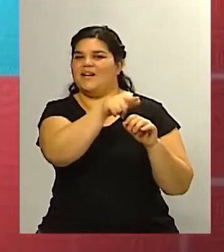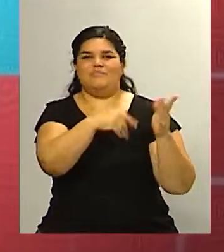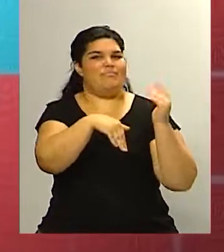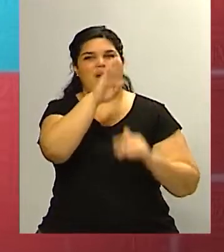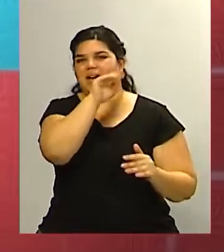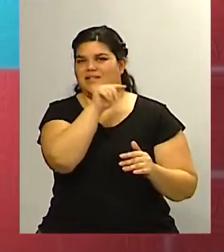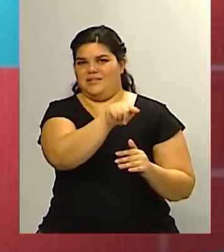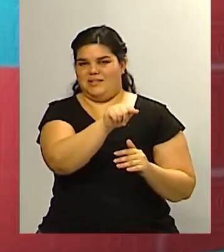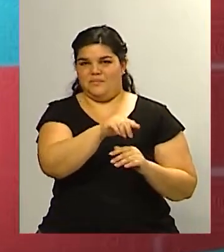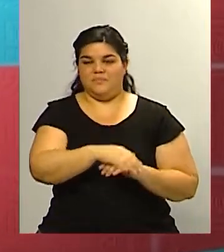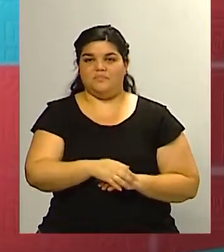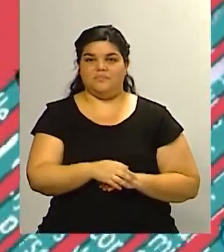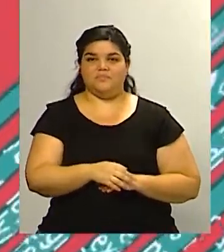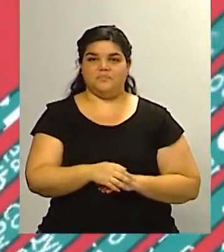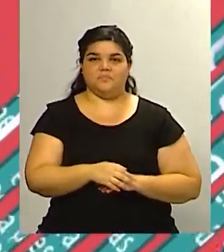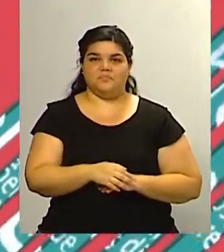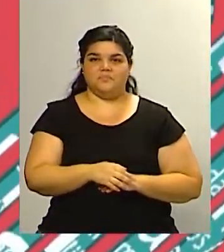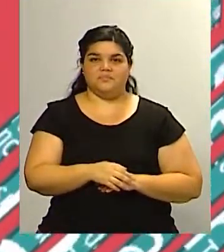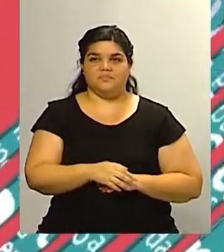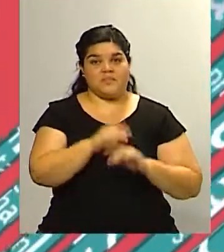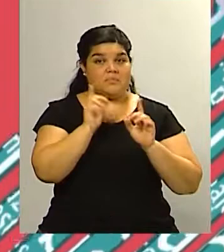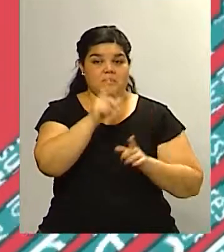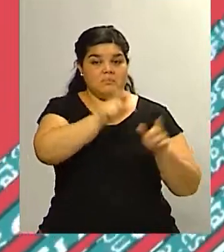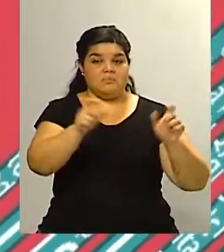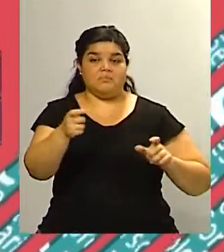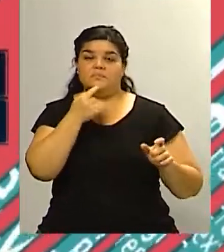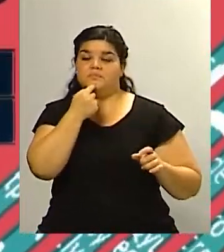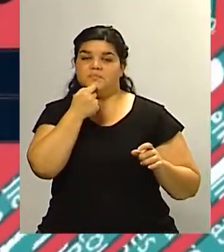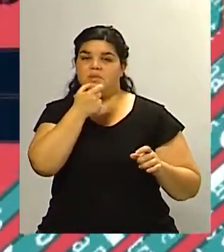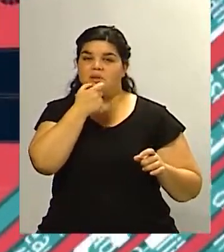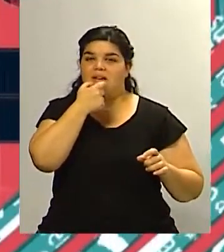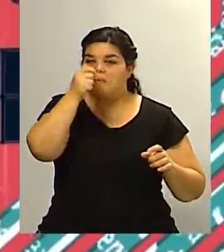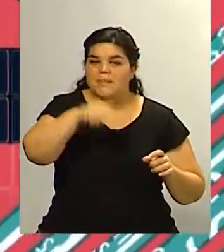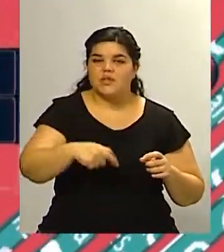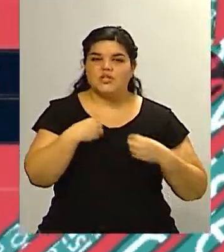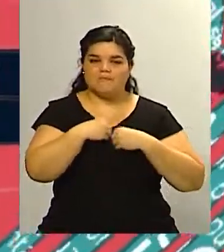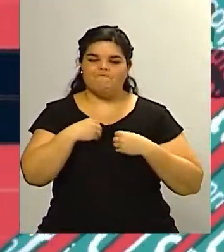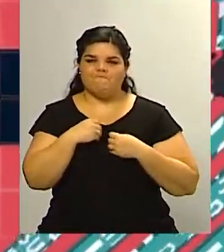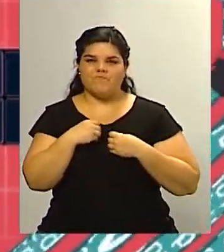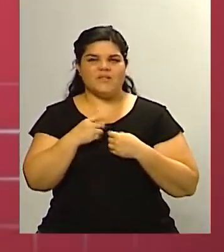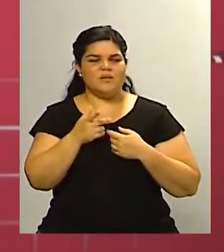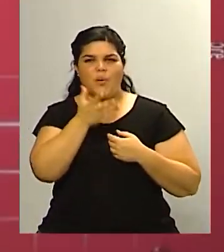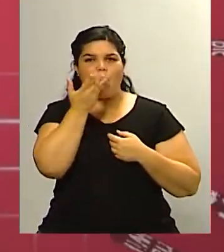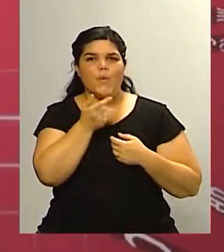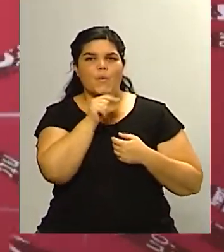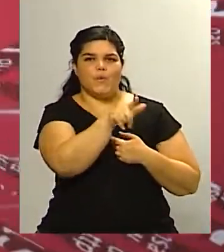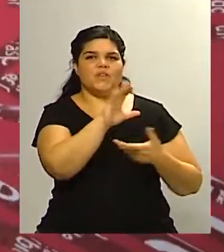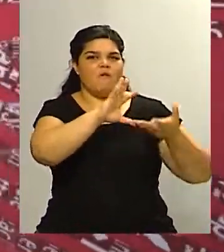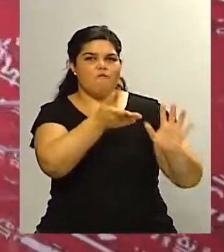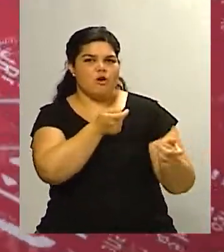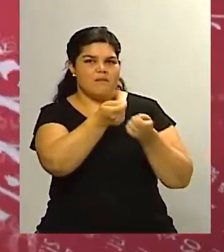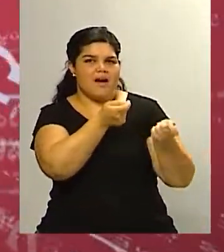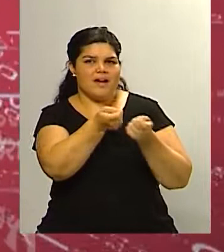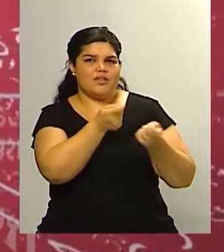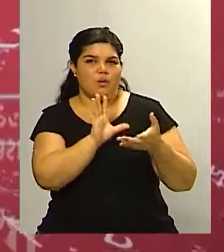en aquellos que en los propios mendocinos en esto de sentirse identificado también me llamaba mucho la atención eso y